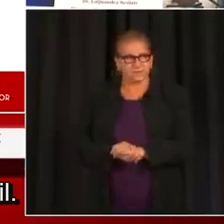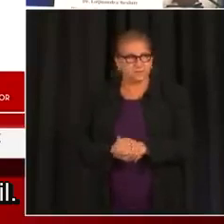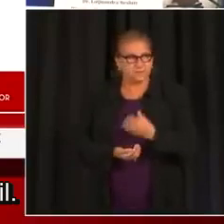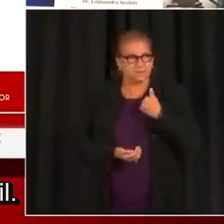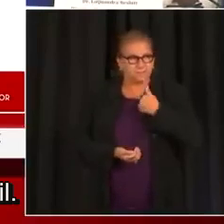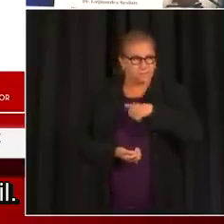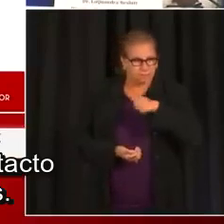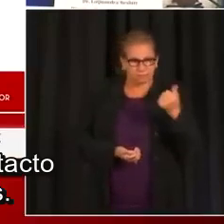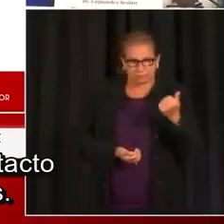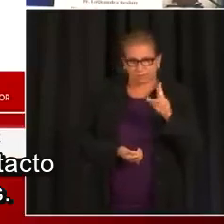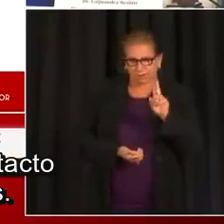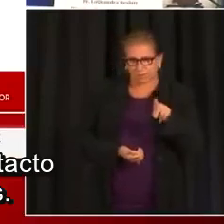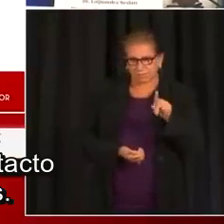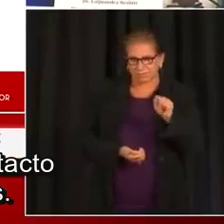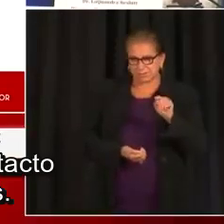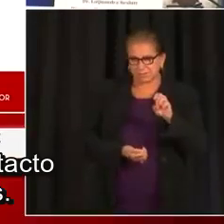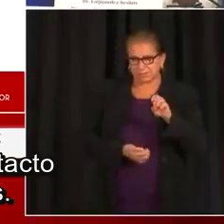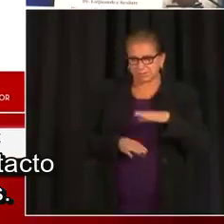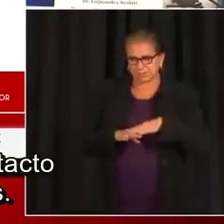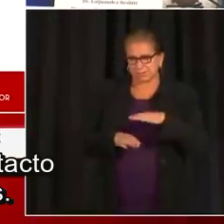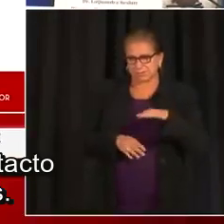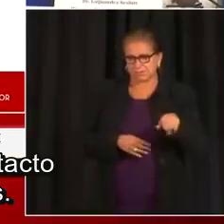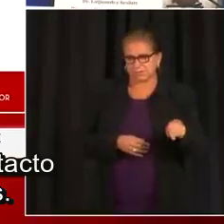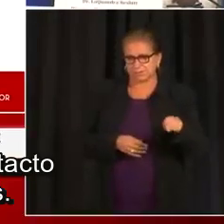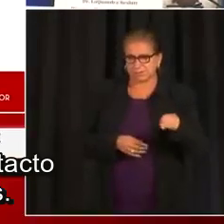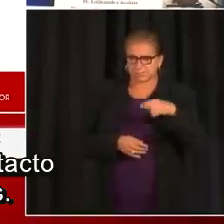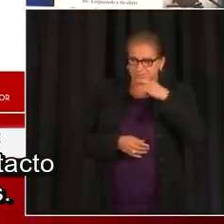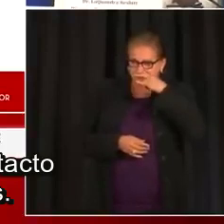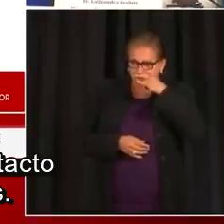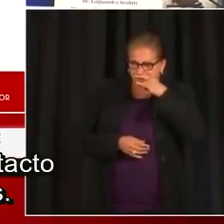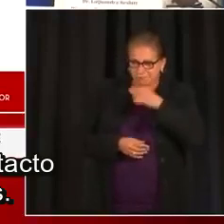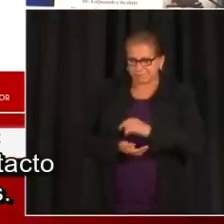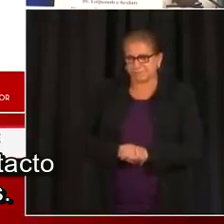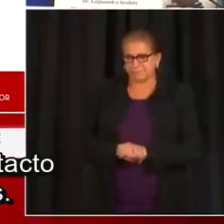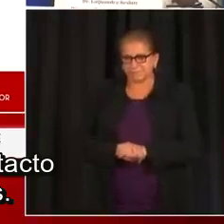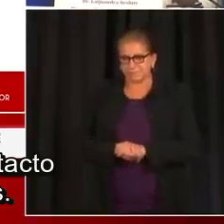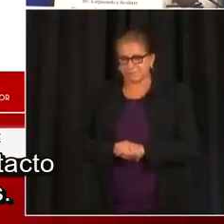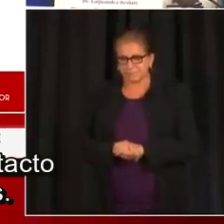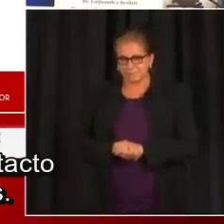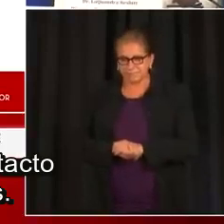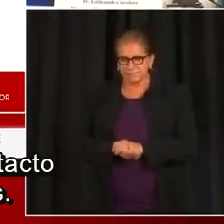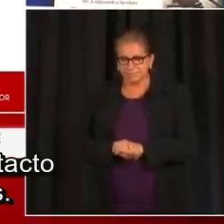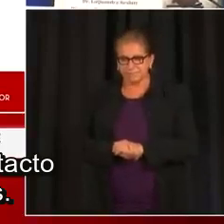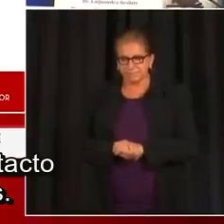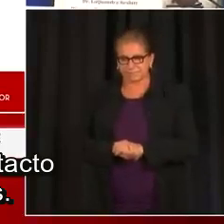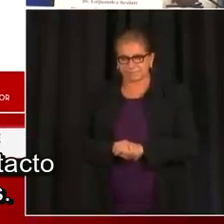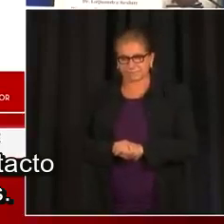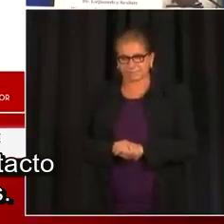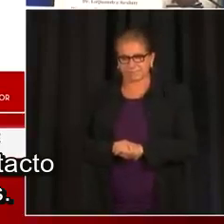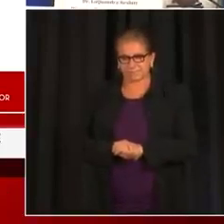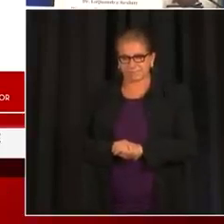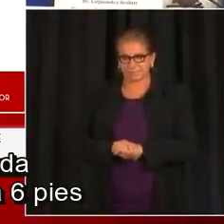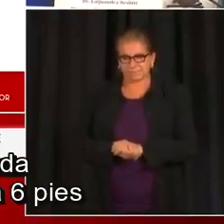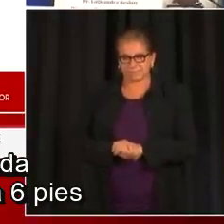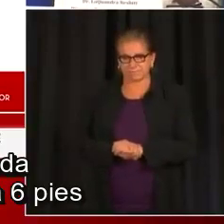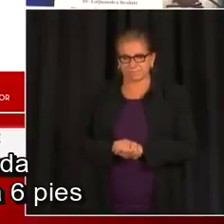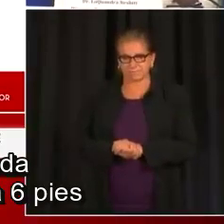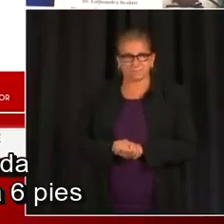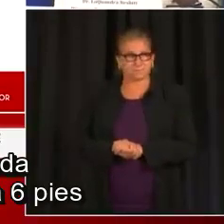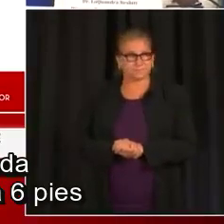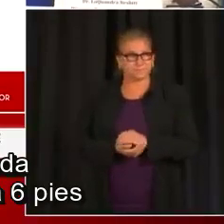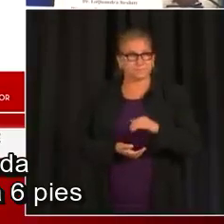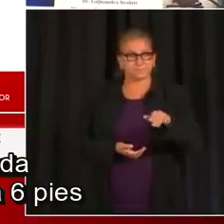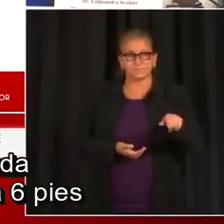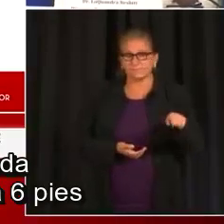centros de desarrollo infantil. También cambiamos la definición de contacto cercano. Para los estudiantes, cualquier